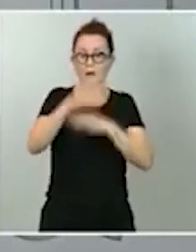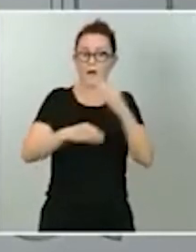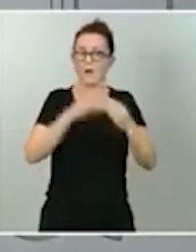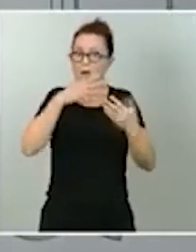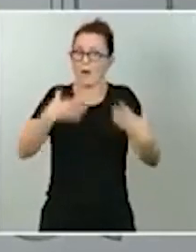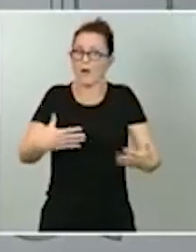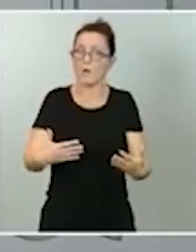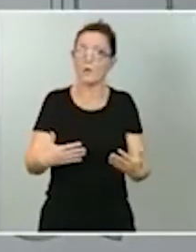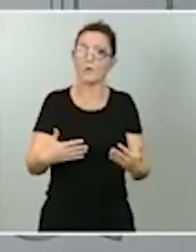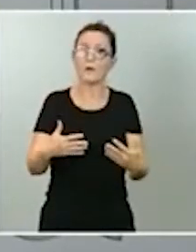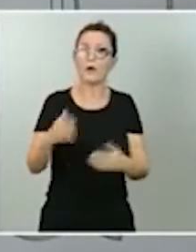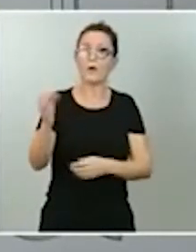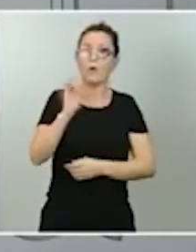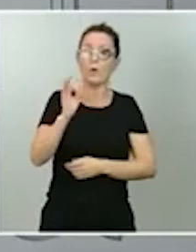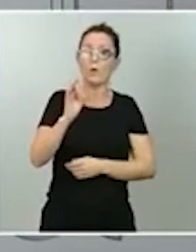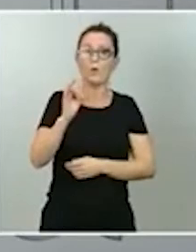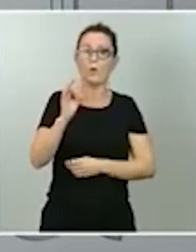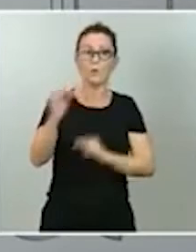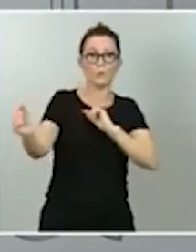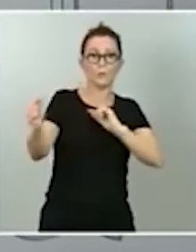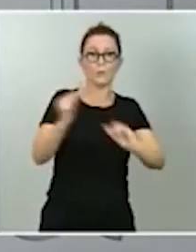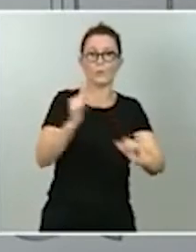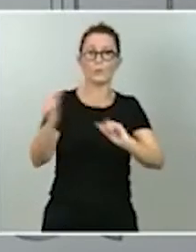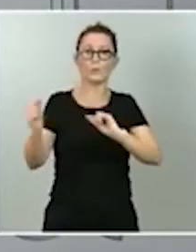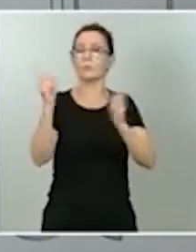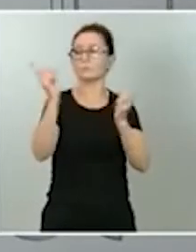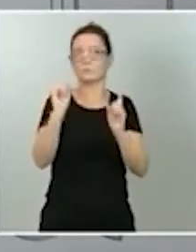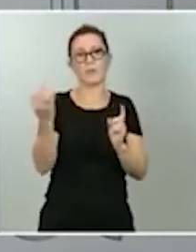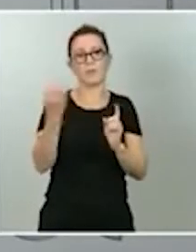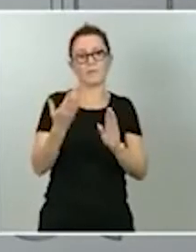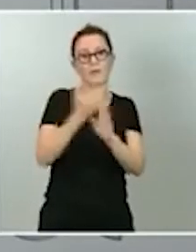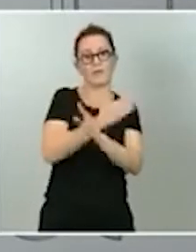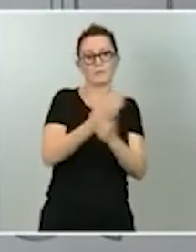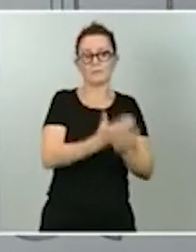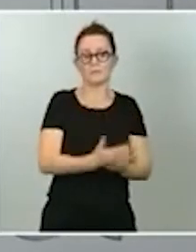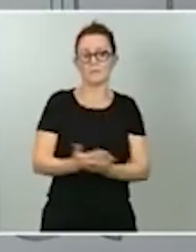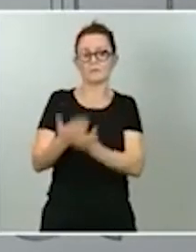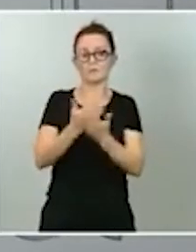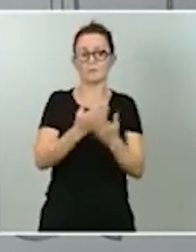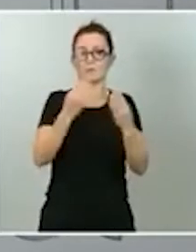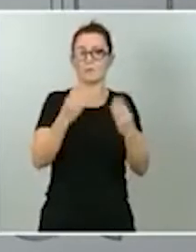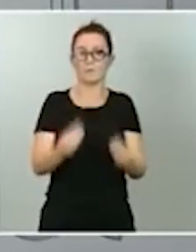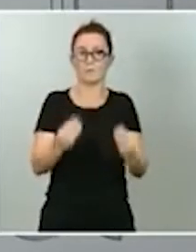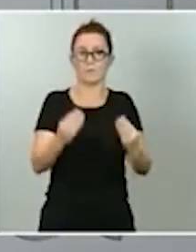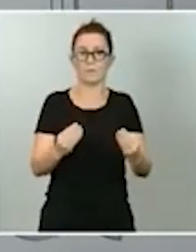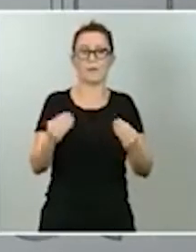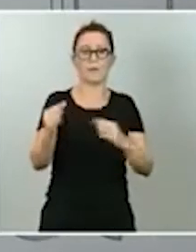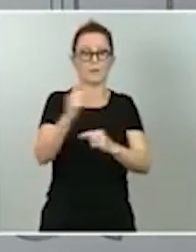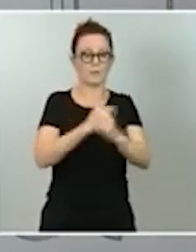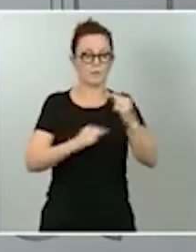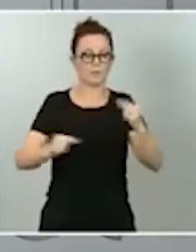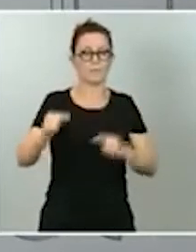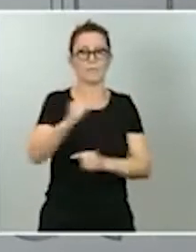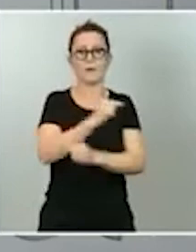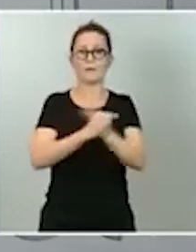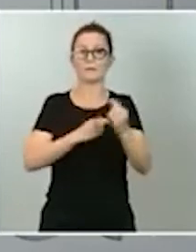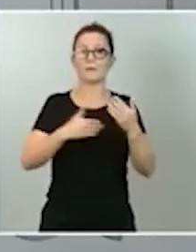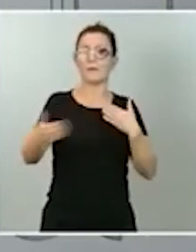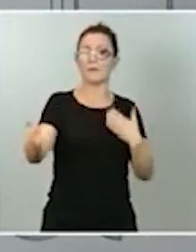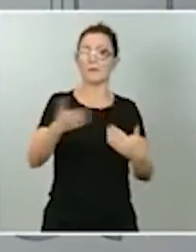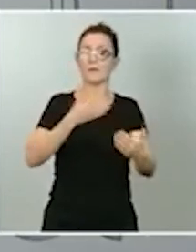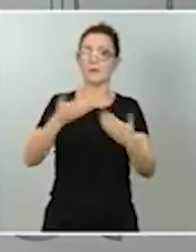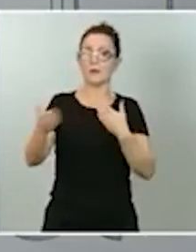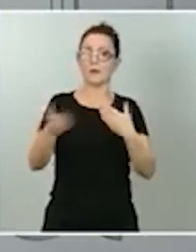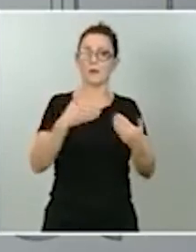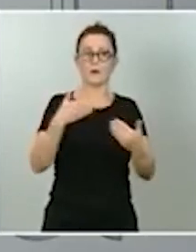contrario tiene que llegar tras un estudio pausado, tras mucho debate, tras mucho diálogo y, por tanto, con todo el consenso